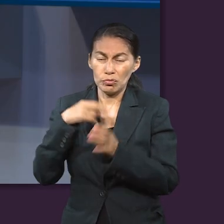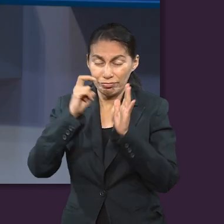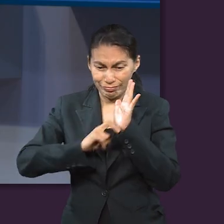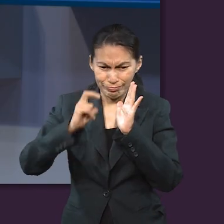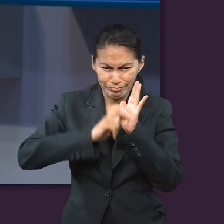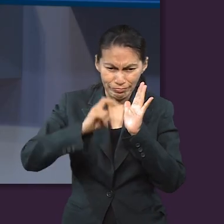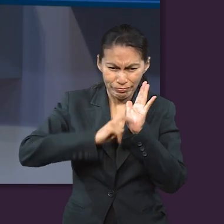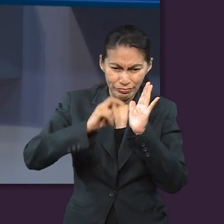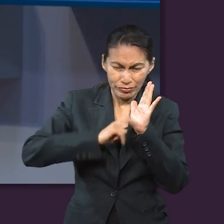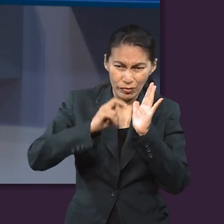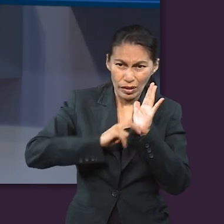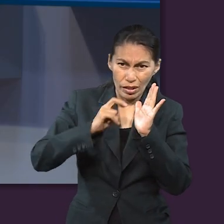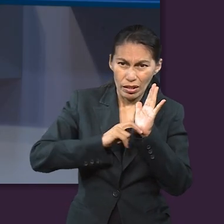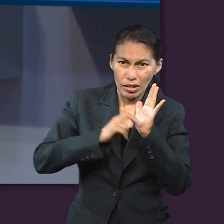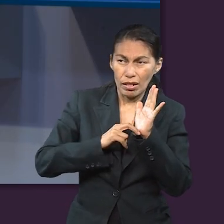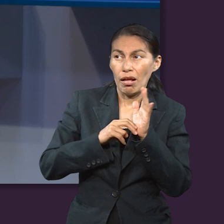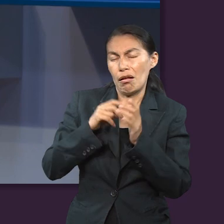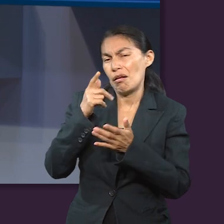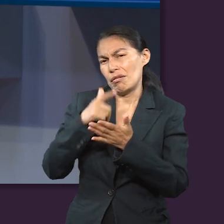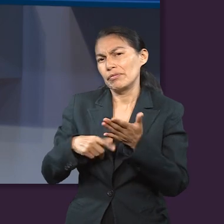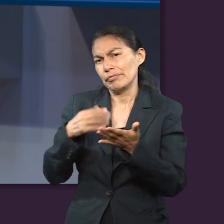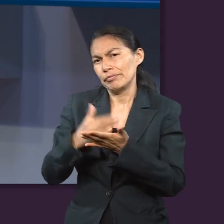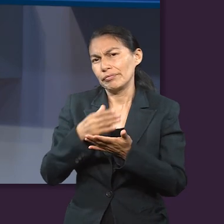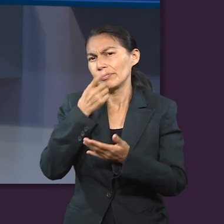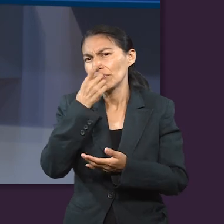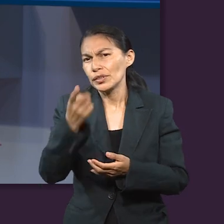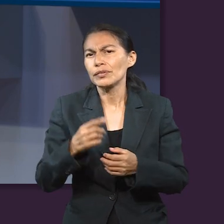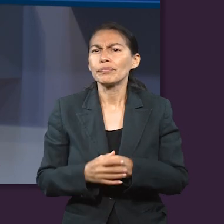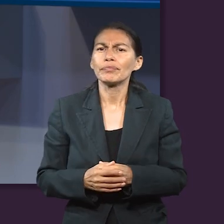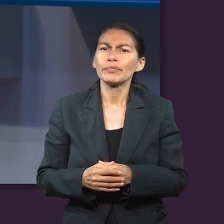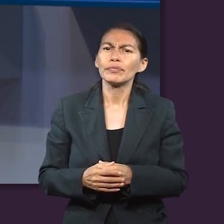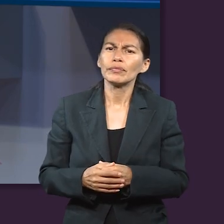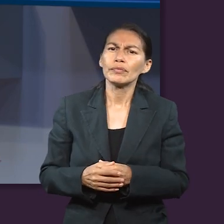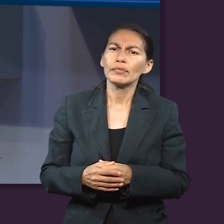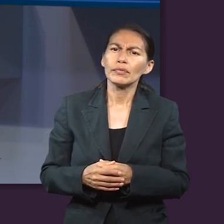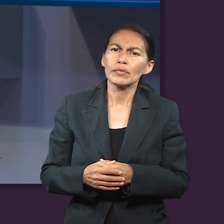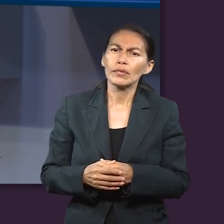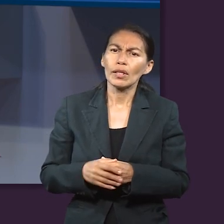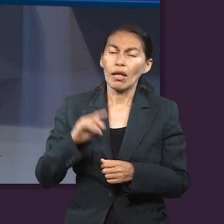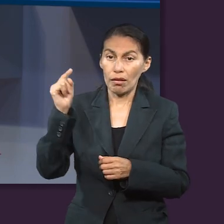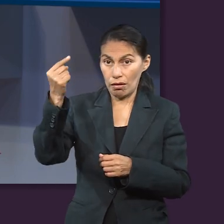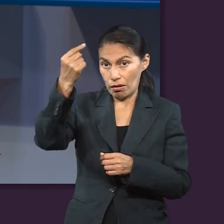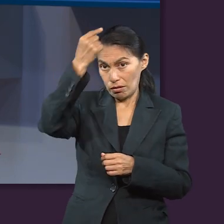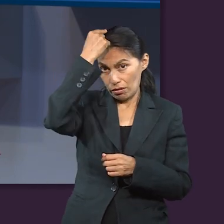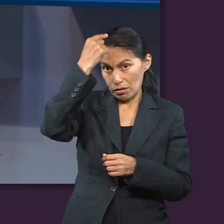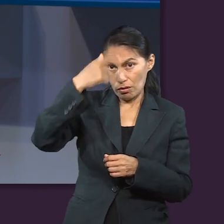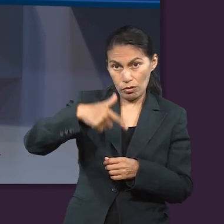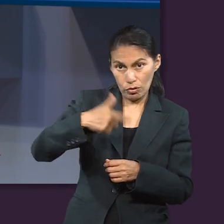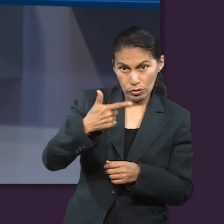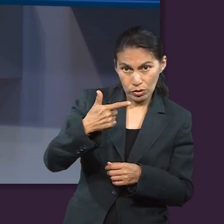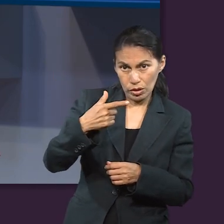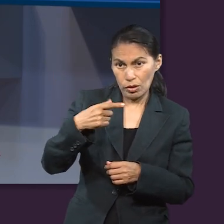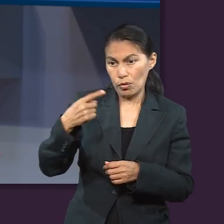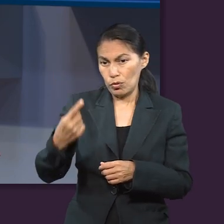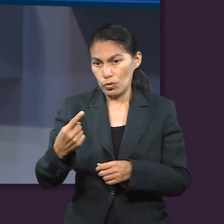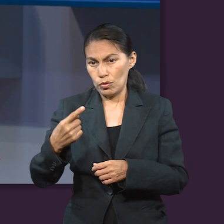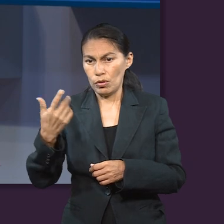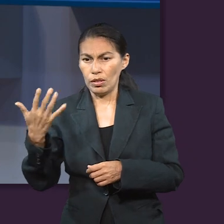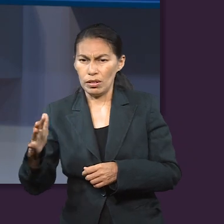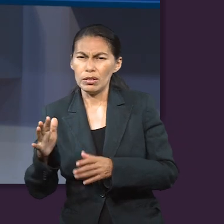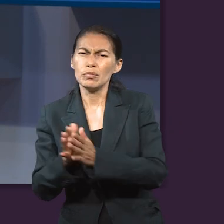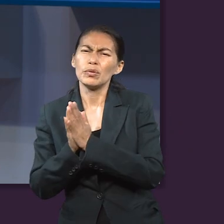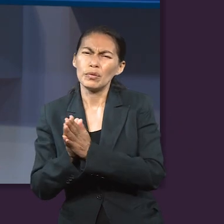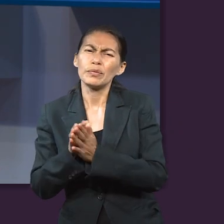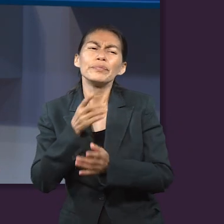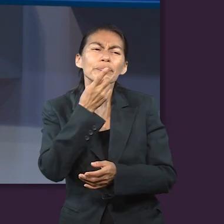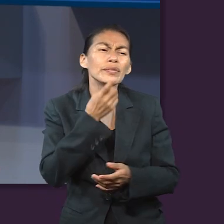trabajar, que tenemos que pulir, que purificar, como nos viene diciendo la lección. Para continuar, me gustaría que analizáramos Daniel 12,